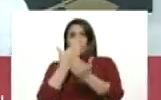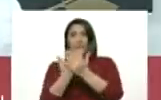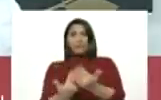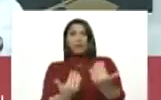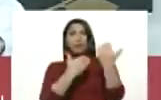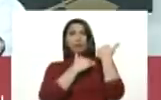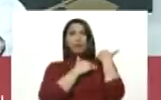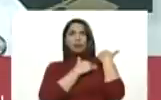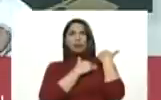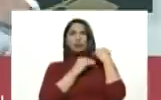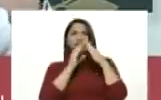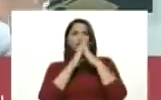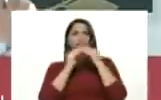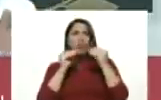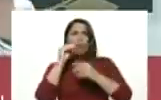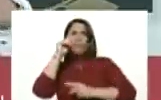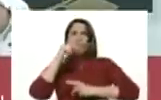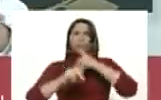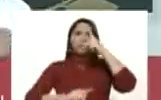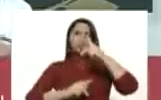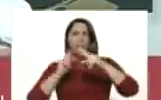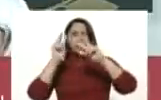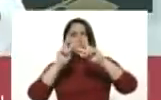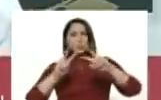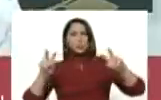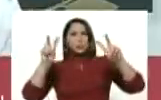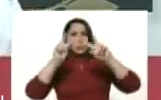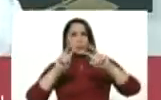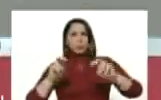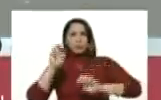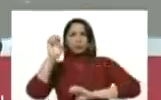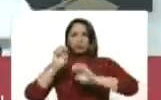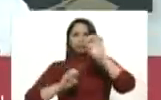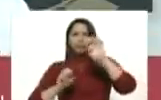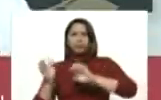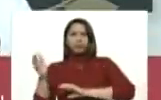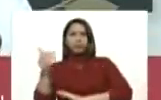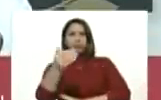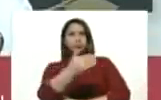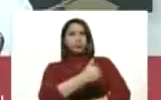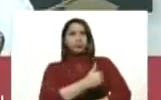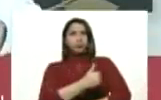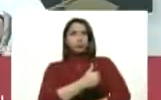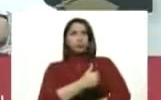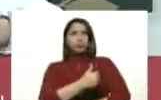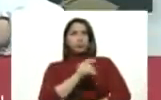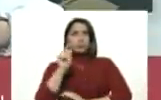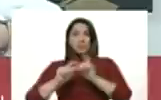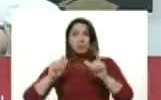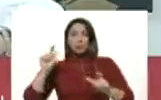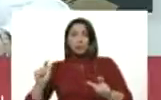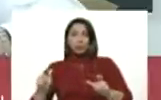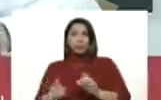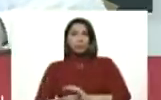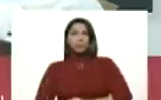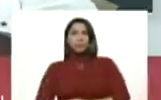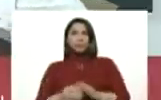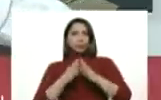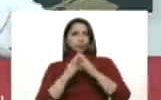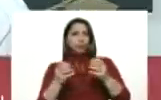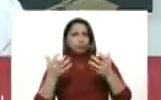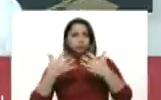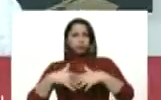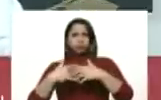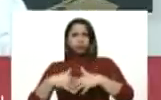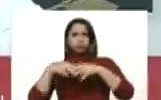de todo el proceso de estudio, diagnóstico, captación de casos. Y todo el aparato